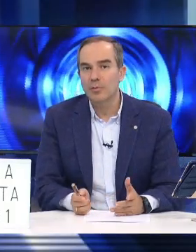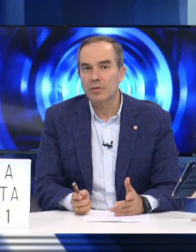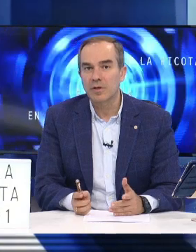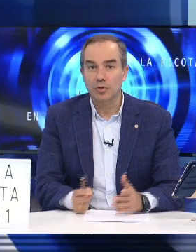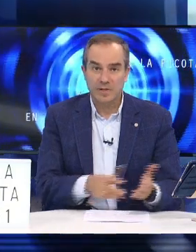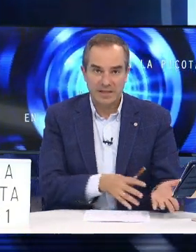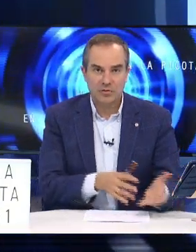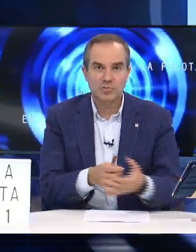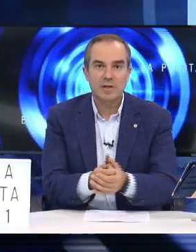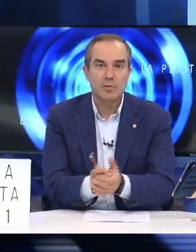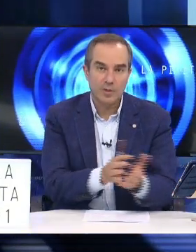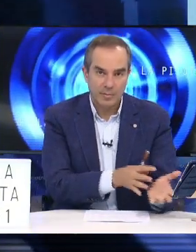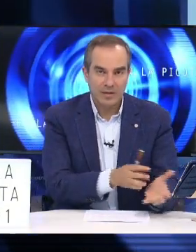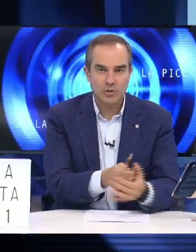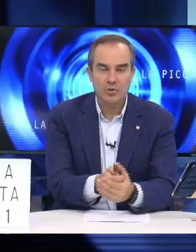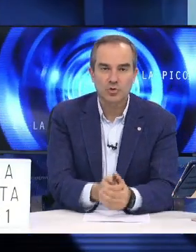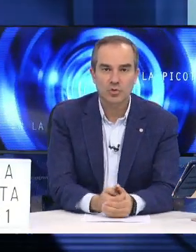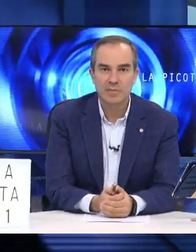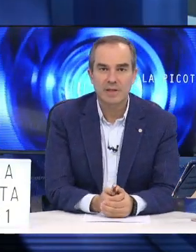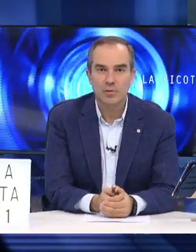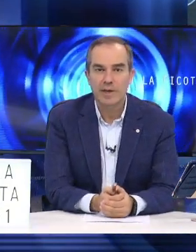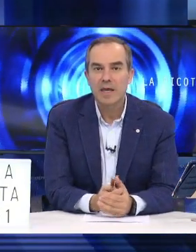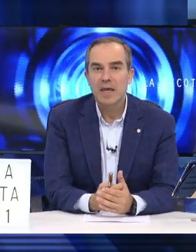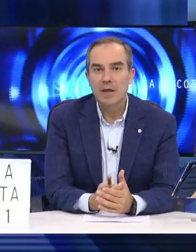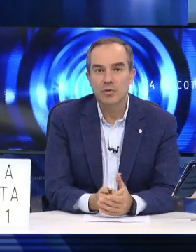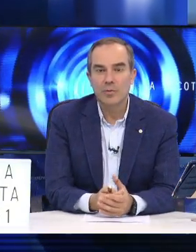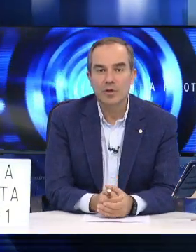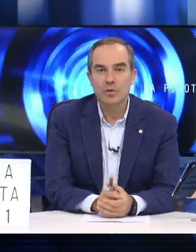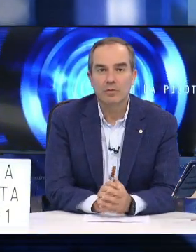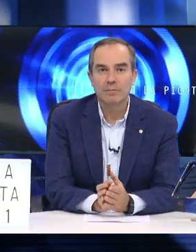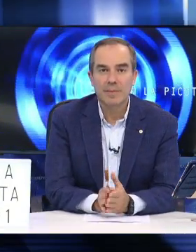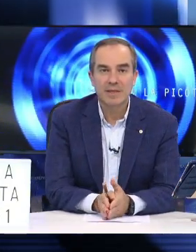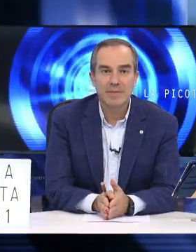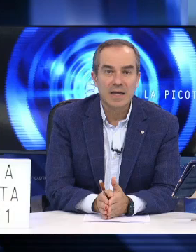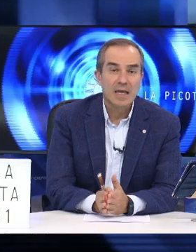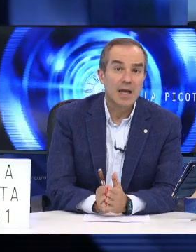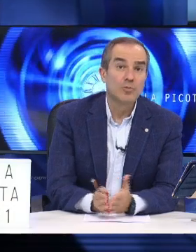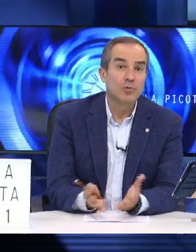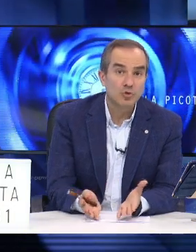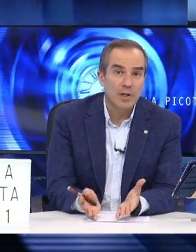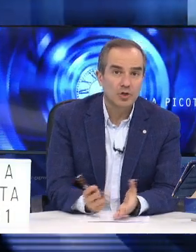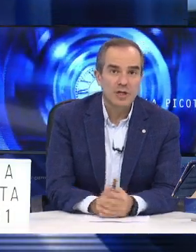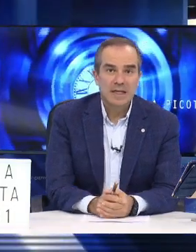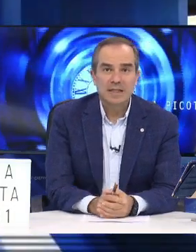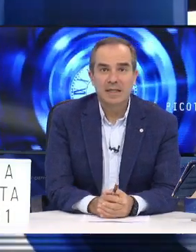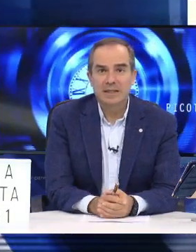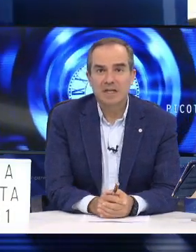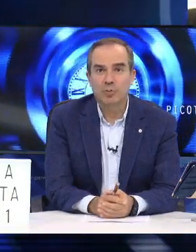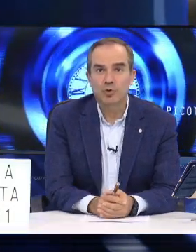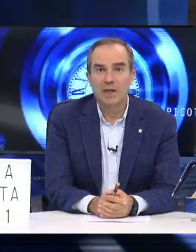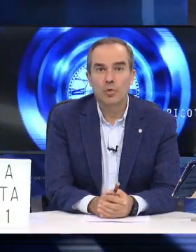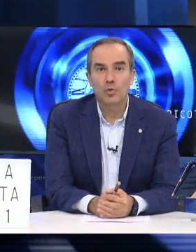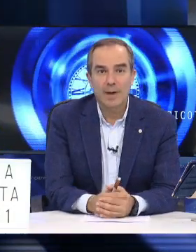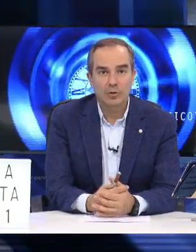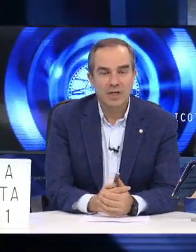un 15% desde 2019, comparando los datos con 2019, el último año prepandemia, el número de usuarios del